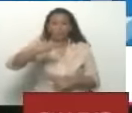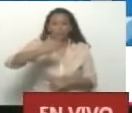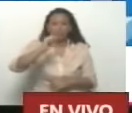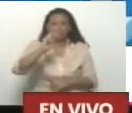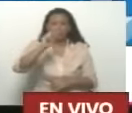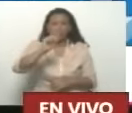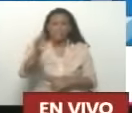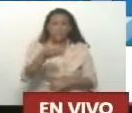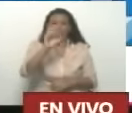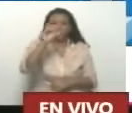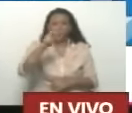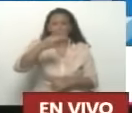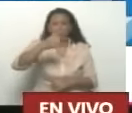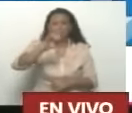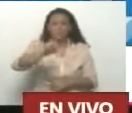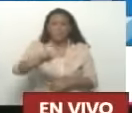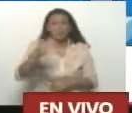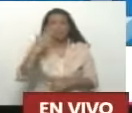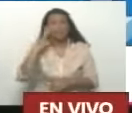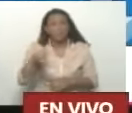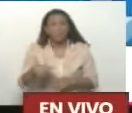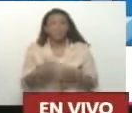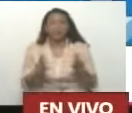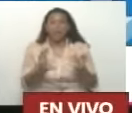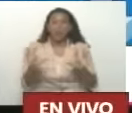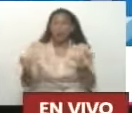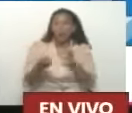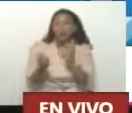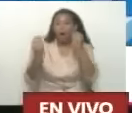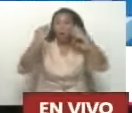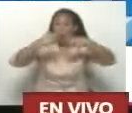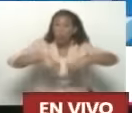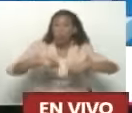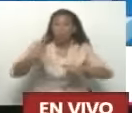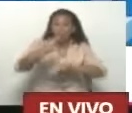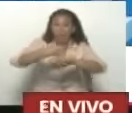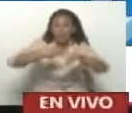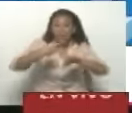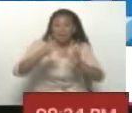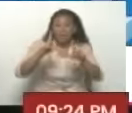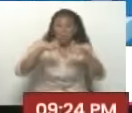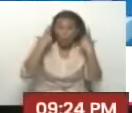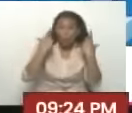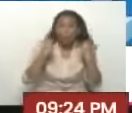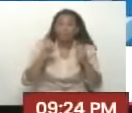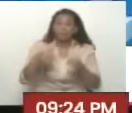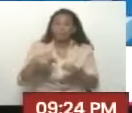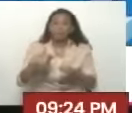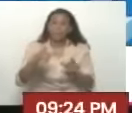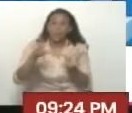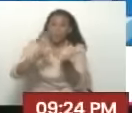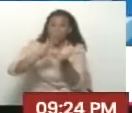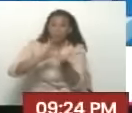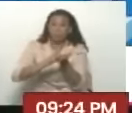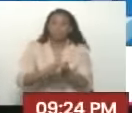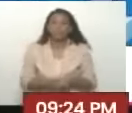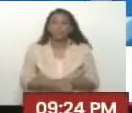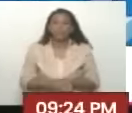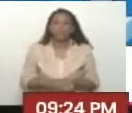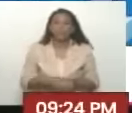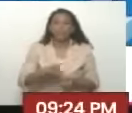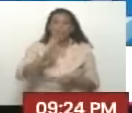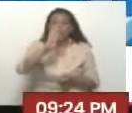se fue el gobernador Alejandro Terán, porque hay un acuerdo entre La Guaira y Chen Chen. Y también en Beijing está otra